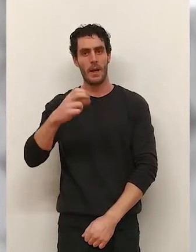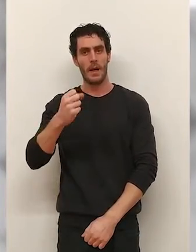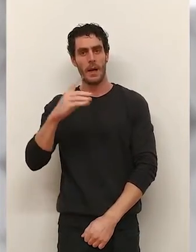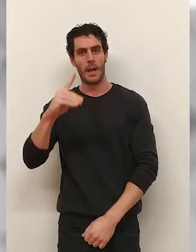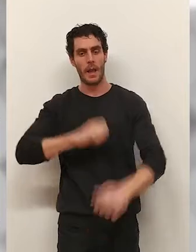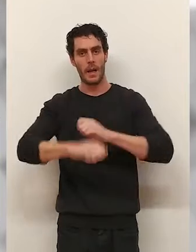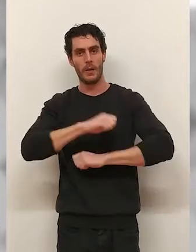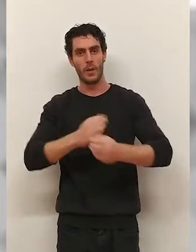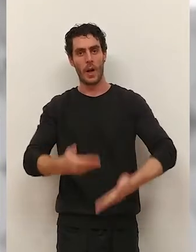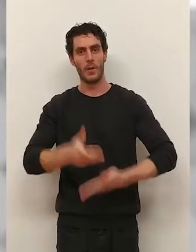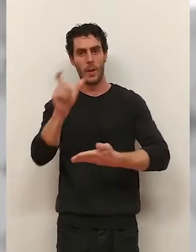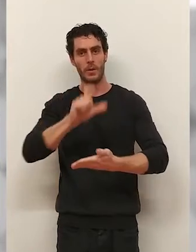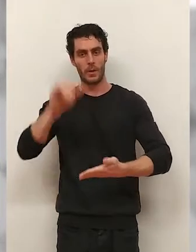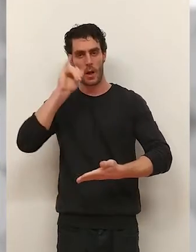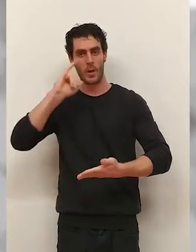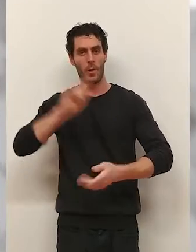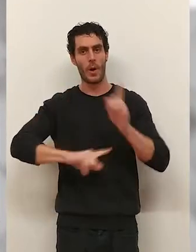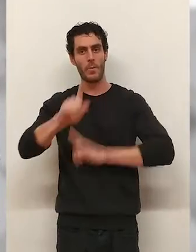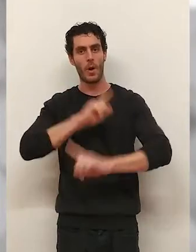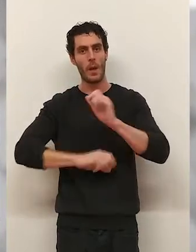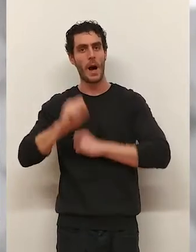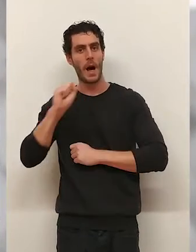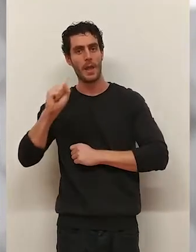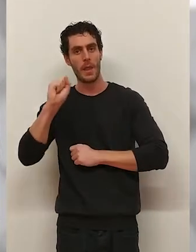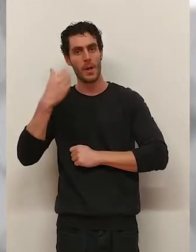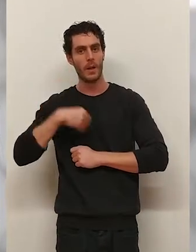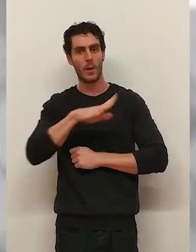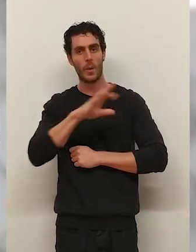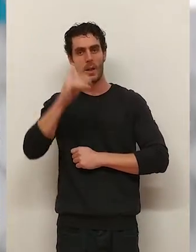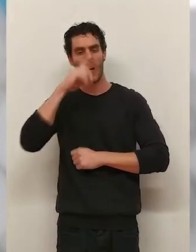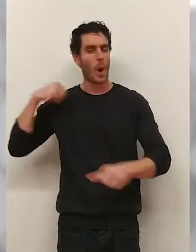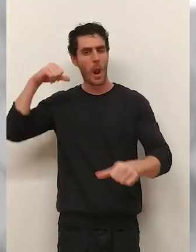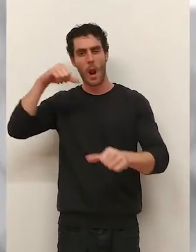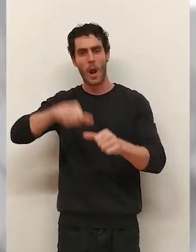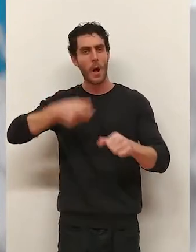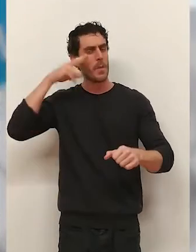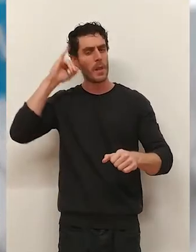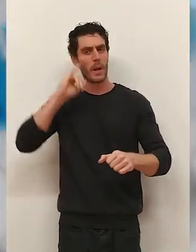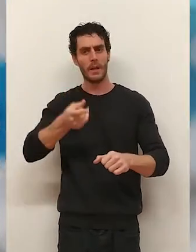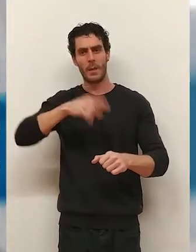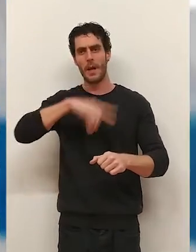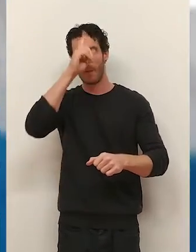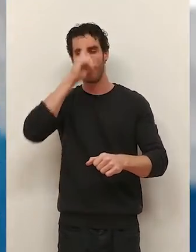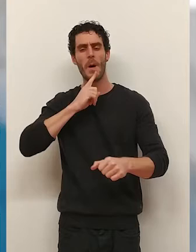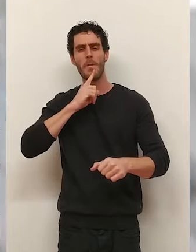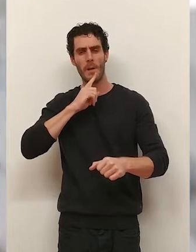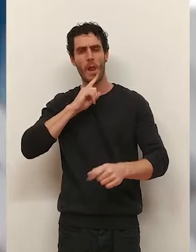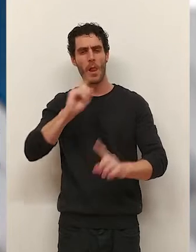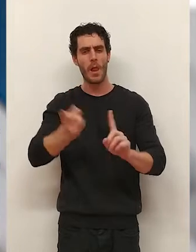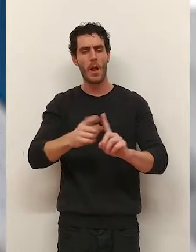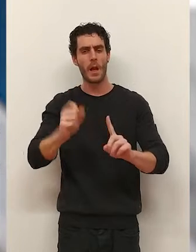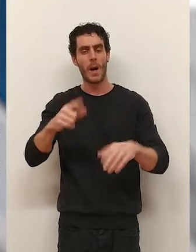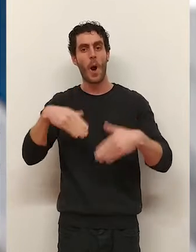Arad, la asociación que ayuda a los riojanos con problemas de adicciones, cumple ya 40 años. Destacan el perfil que más se están encontrando